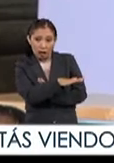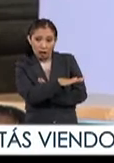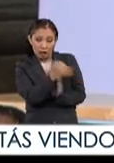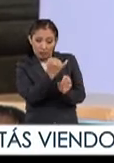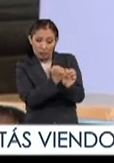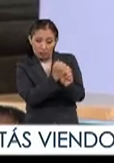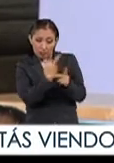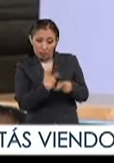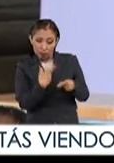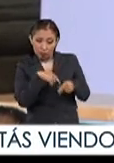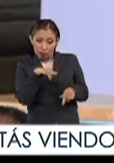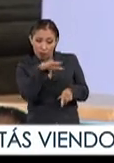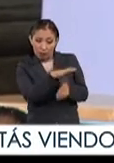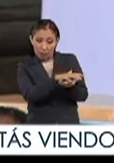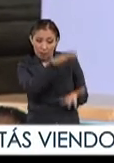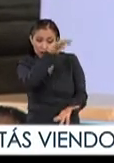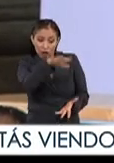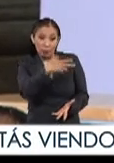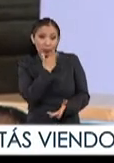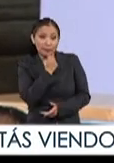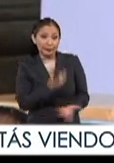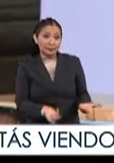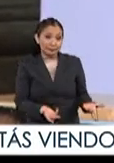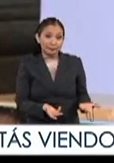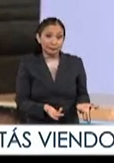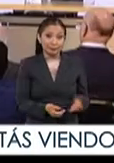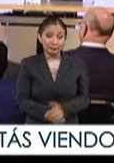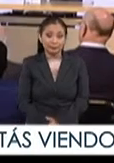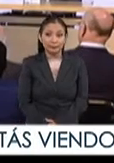investigadores la mayoría son hombres